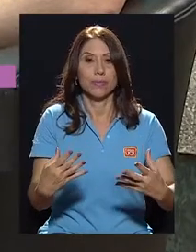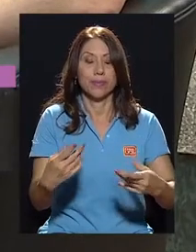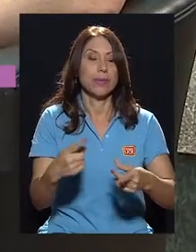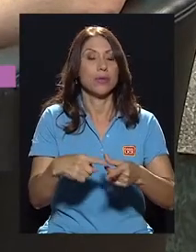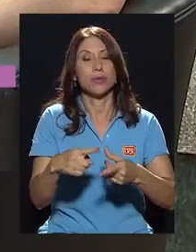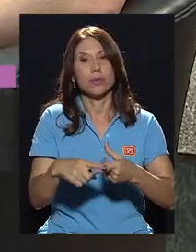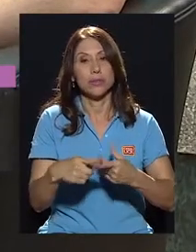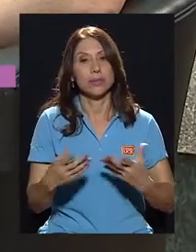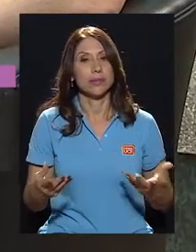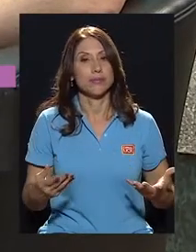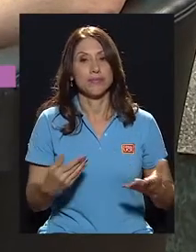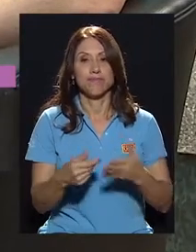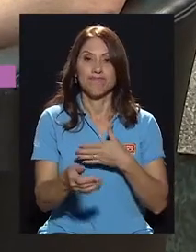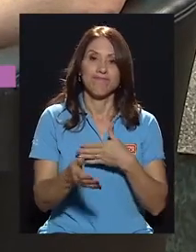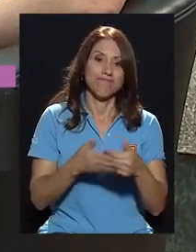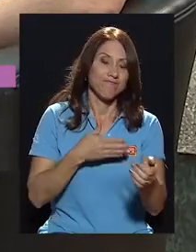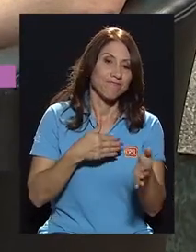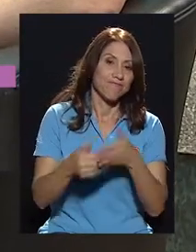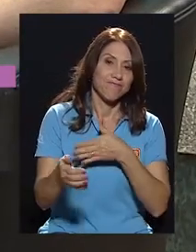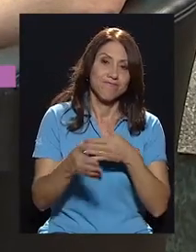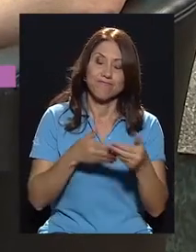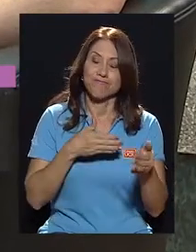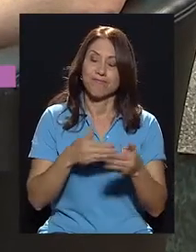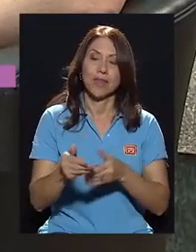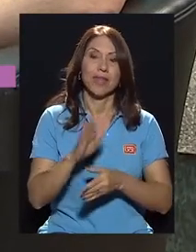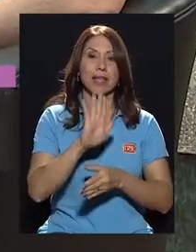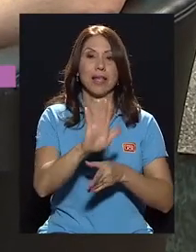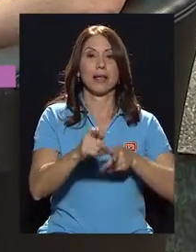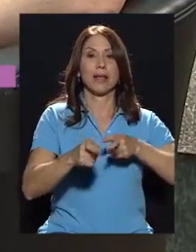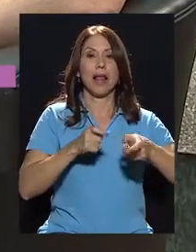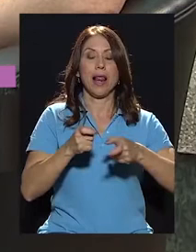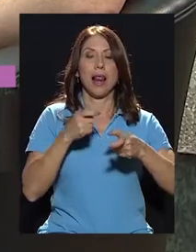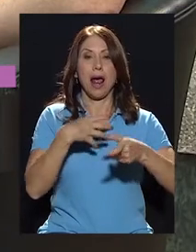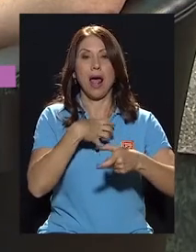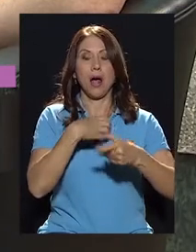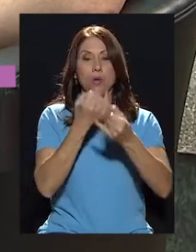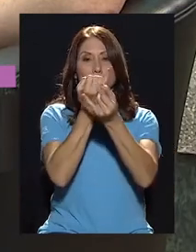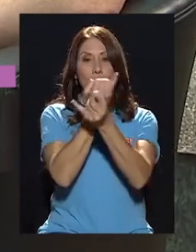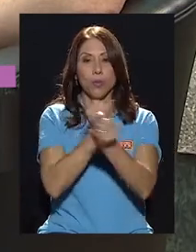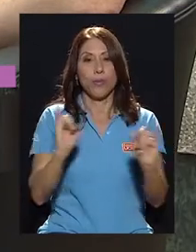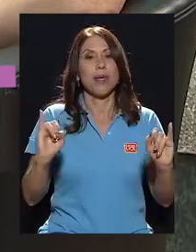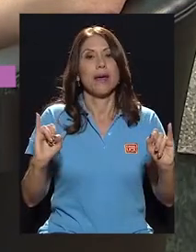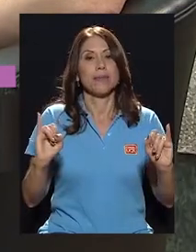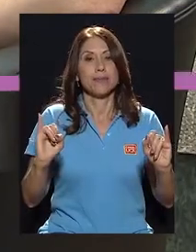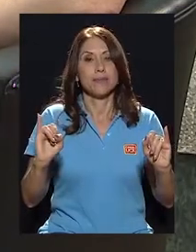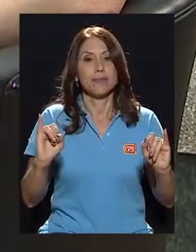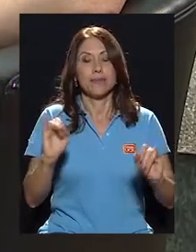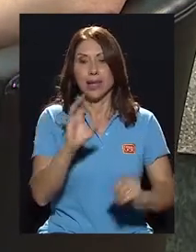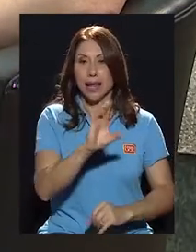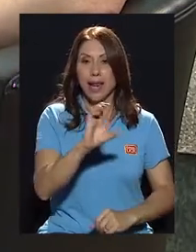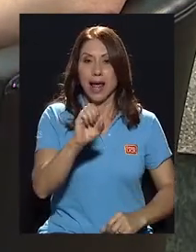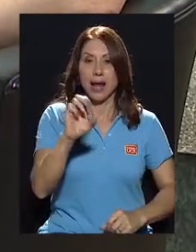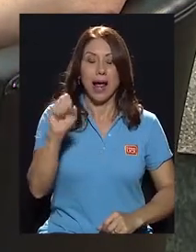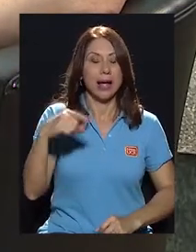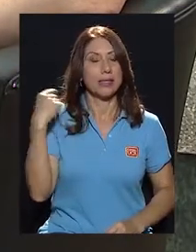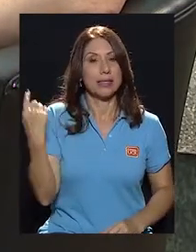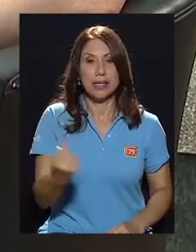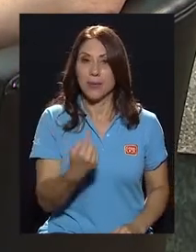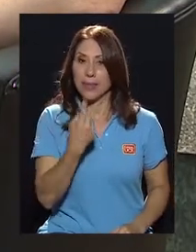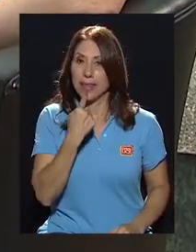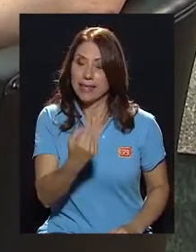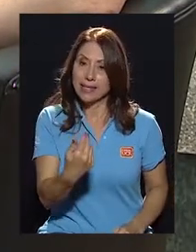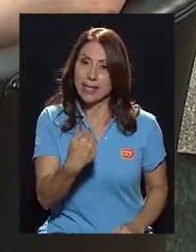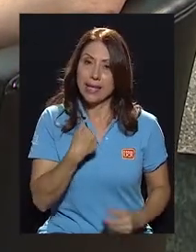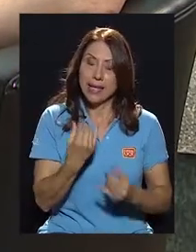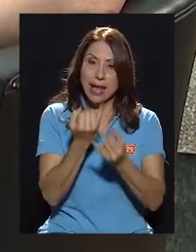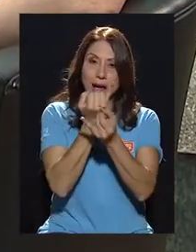Entonces, independientemente de la autonomía que la Caja siempre aduce que